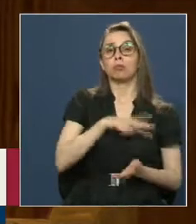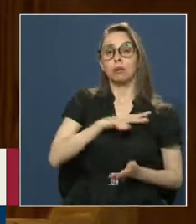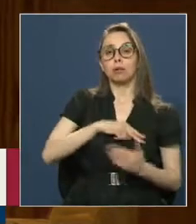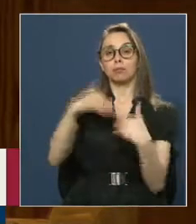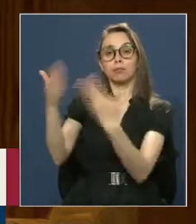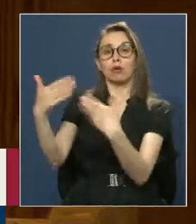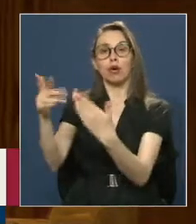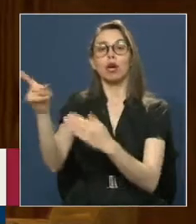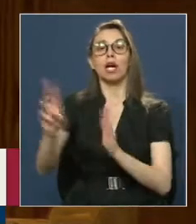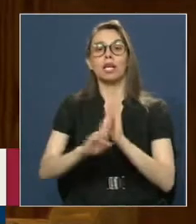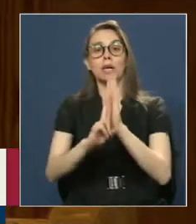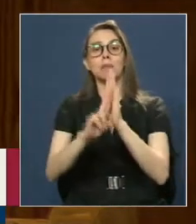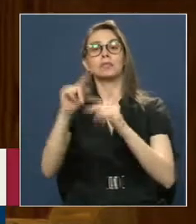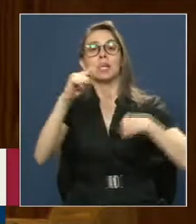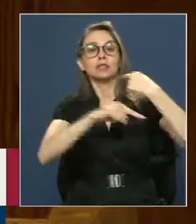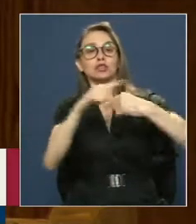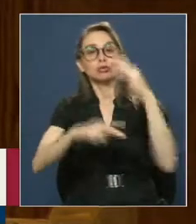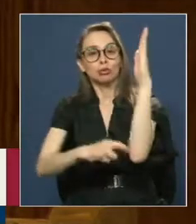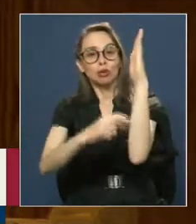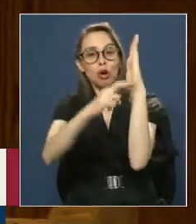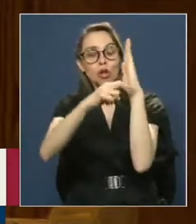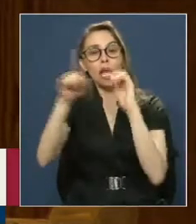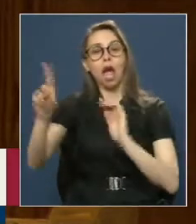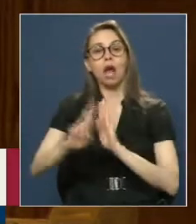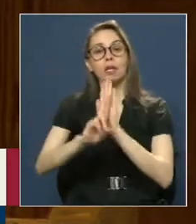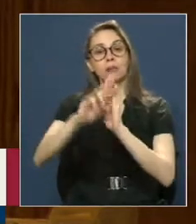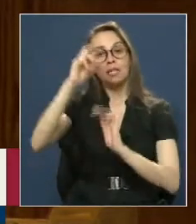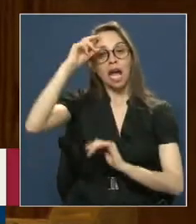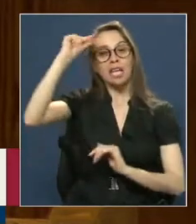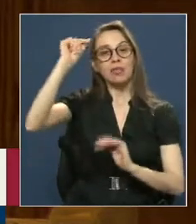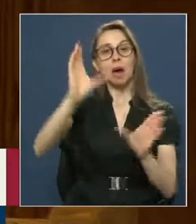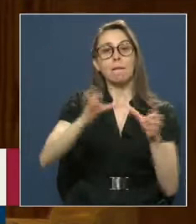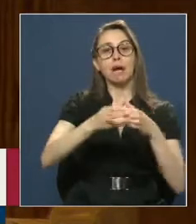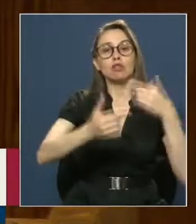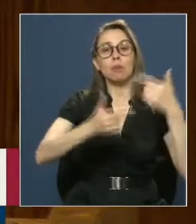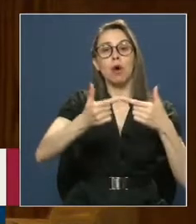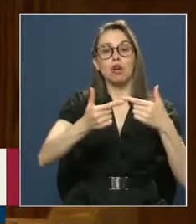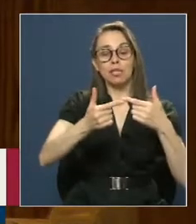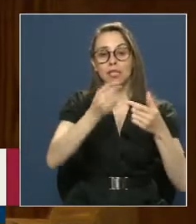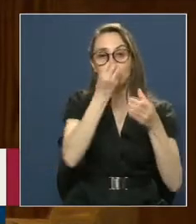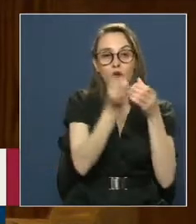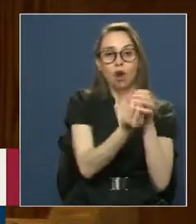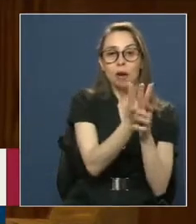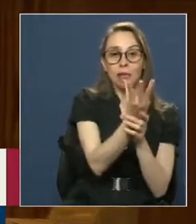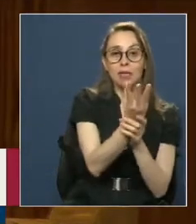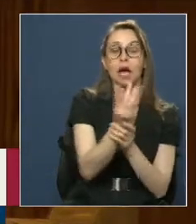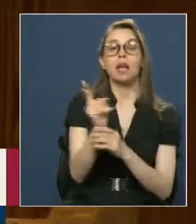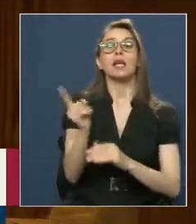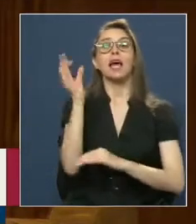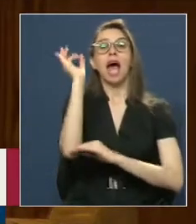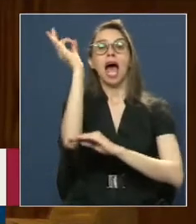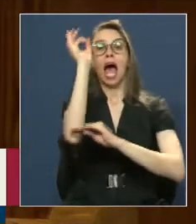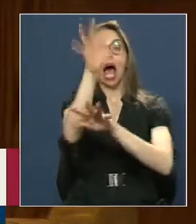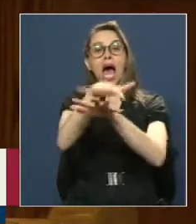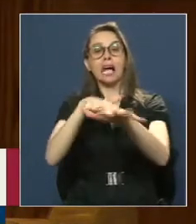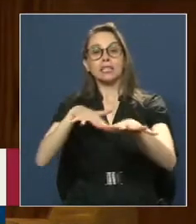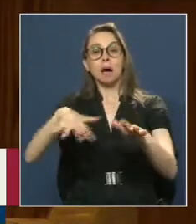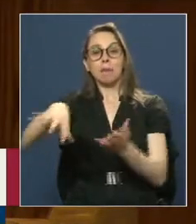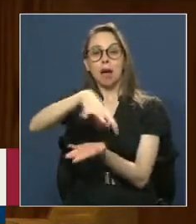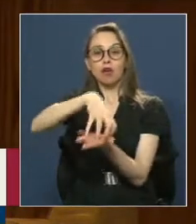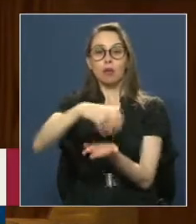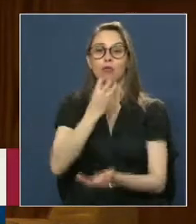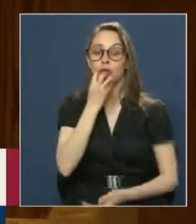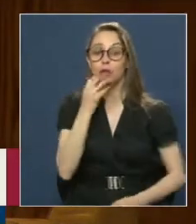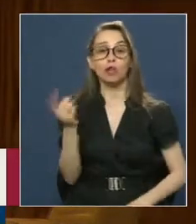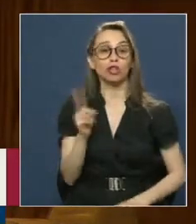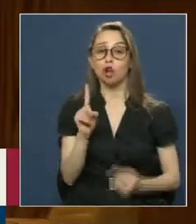Por representar los ideales y principios del radicalismo chileno En su Asamblea Comunal de Antofagasta No participó